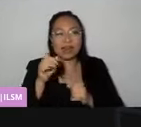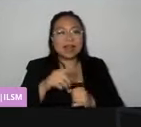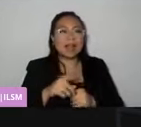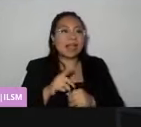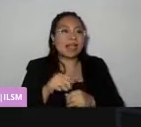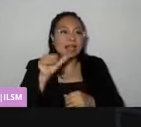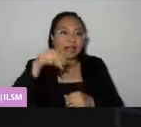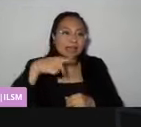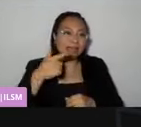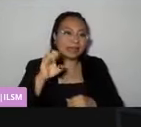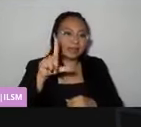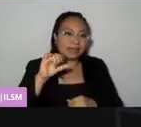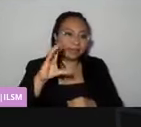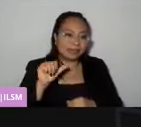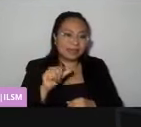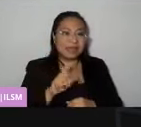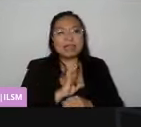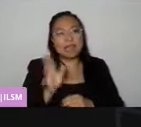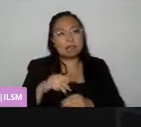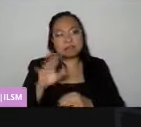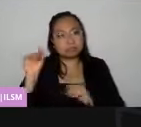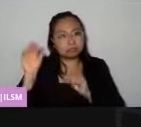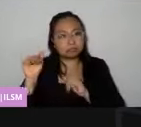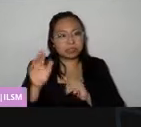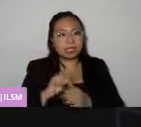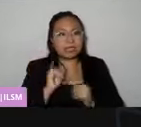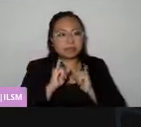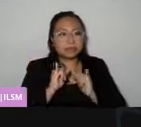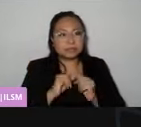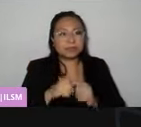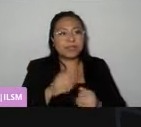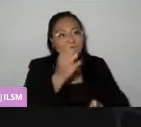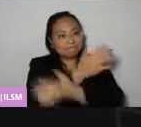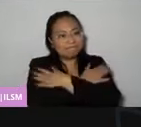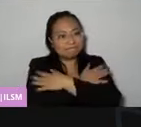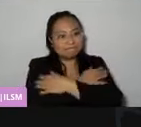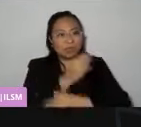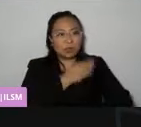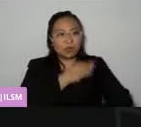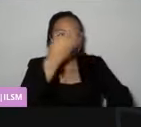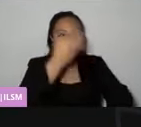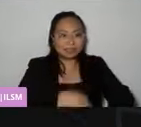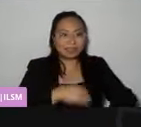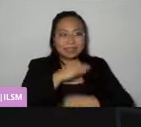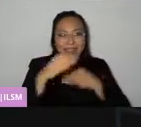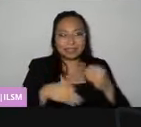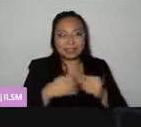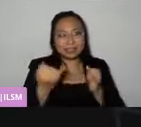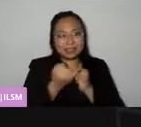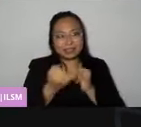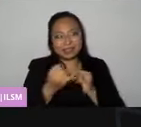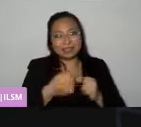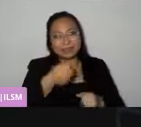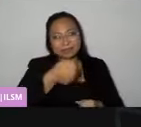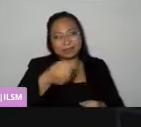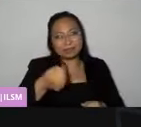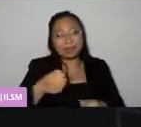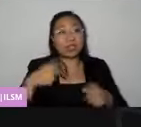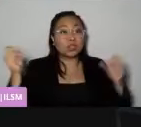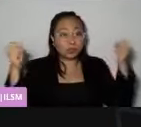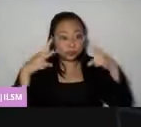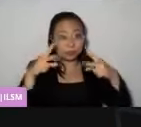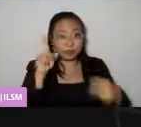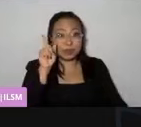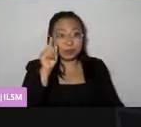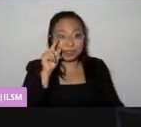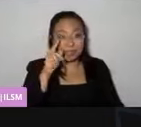retiró, gracias, gracias, gracias. Gracias. Que tengas una excelente tarde, te abrazo con mucho cariño, querida. abrazo, un abrazo. Mañana nos vemos, yo te